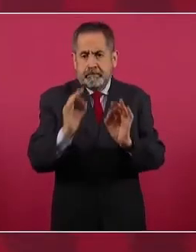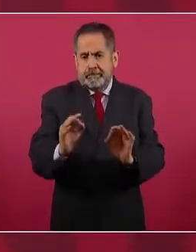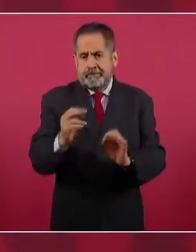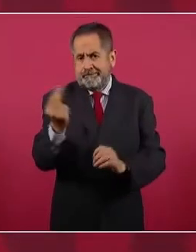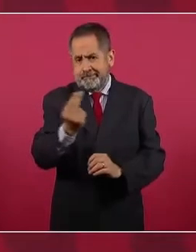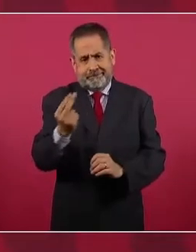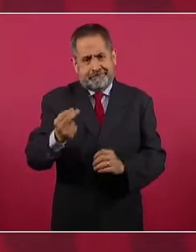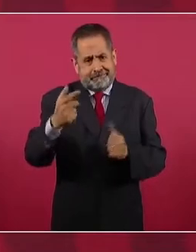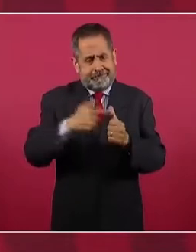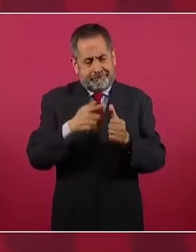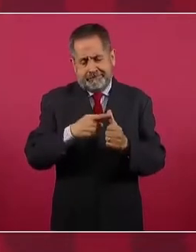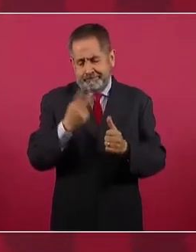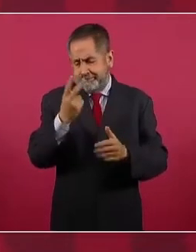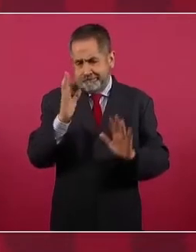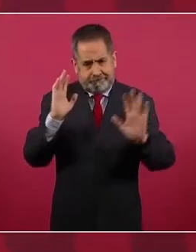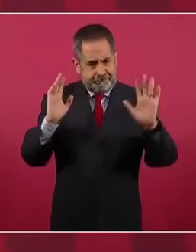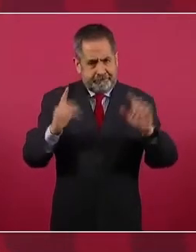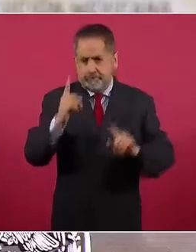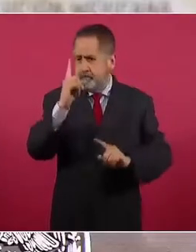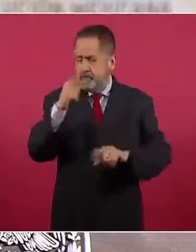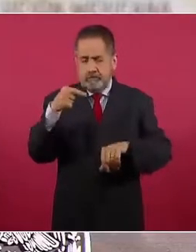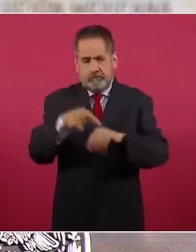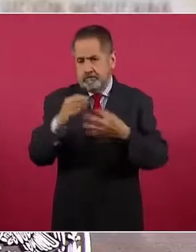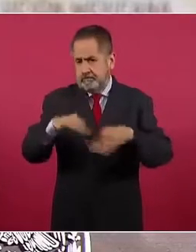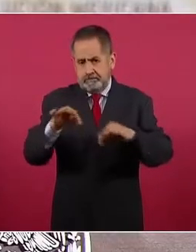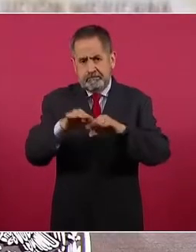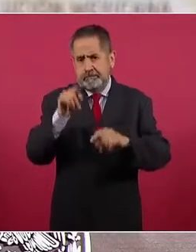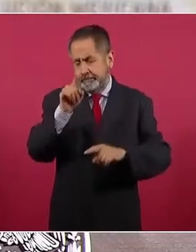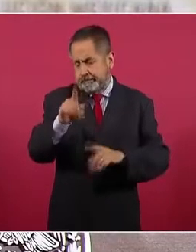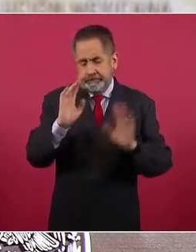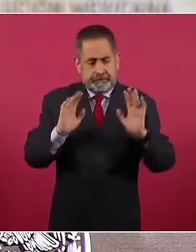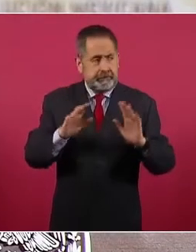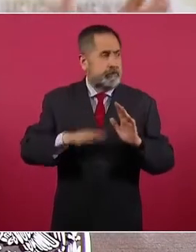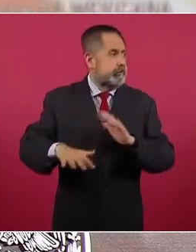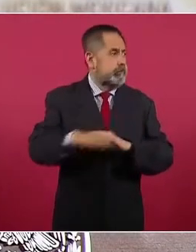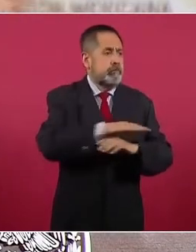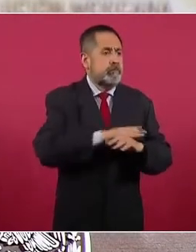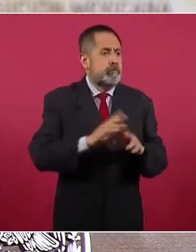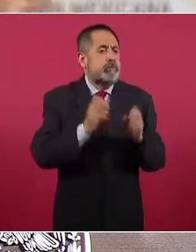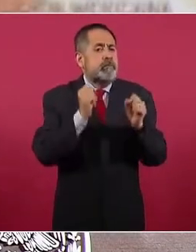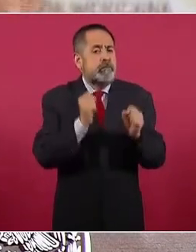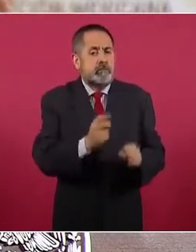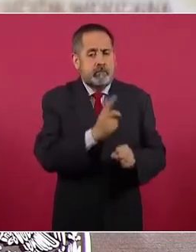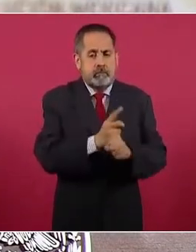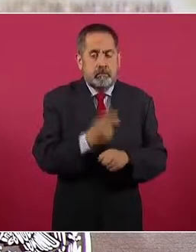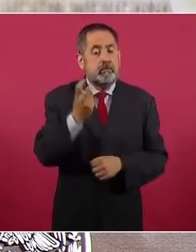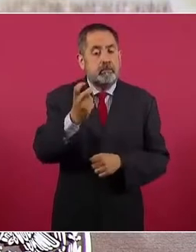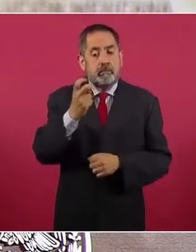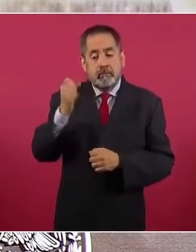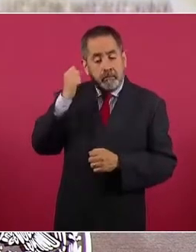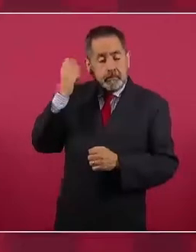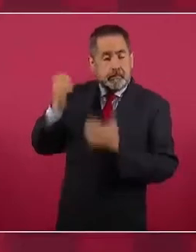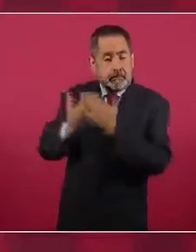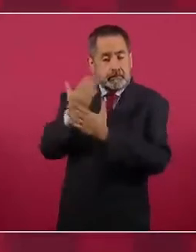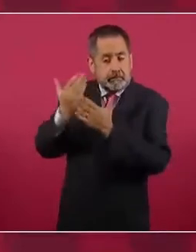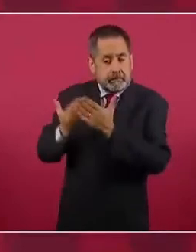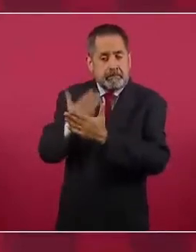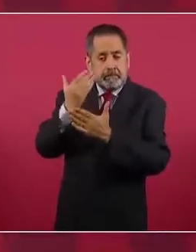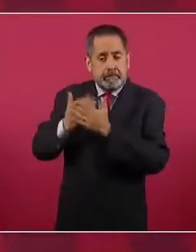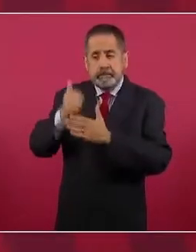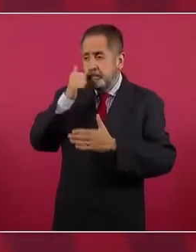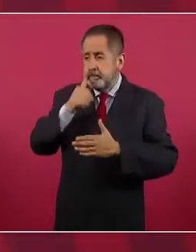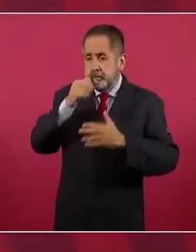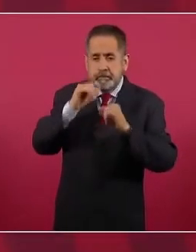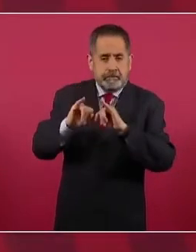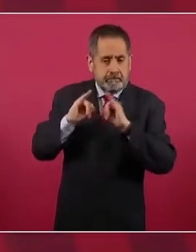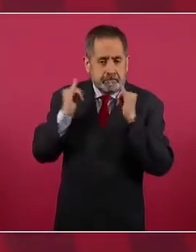es lo más importante, pues por eso todas las mañanas nos dedicamos